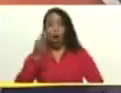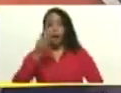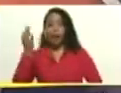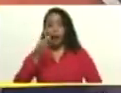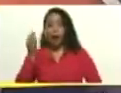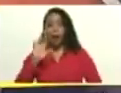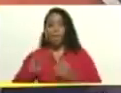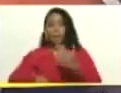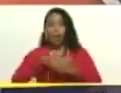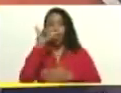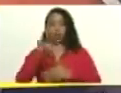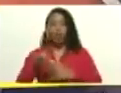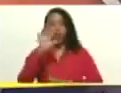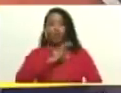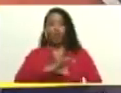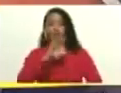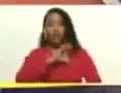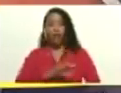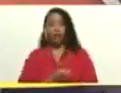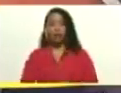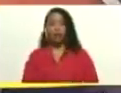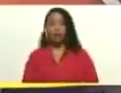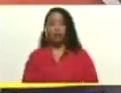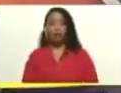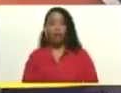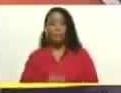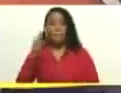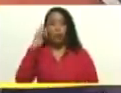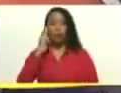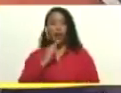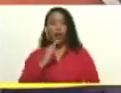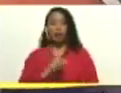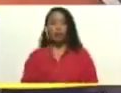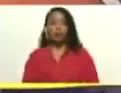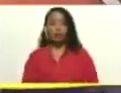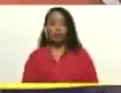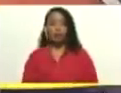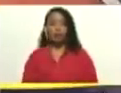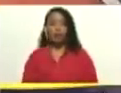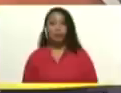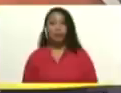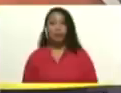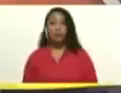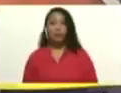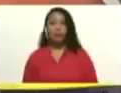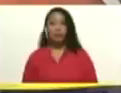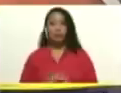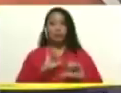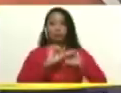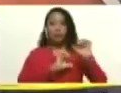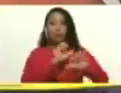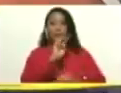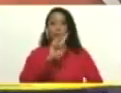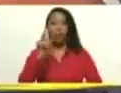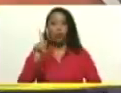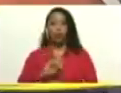el proyecto del socialismo bolivariano del siglo XXI.